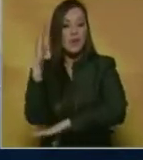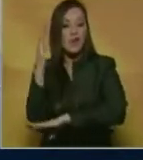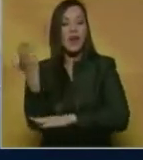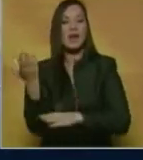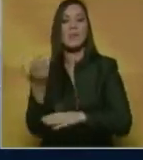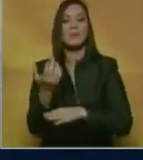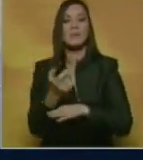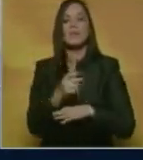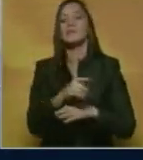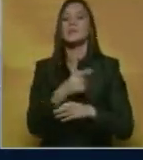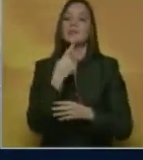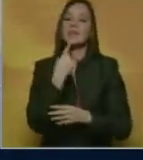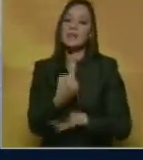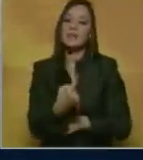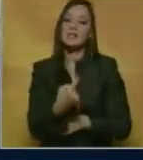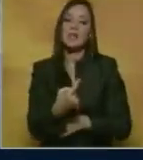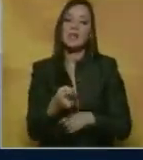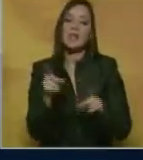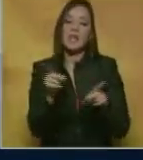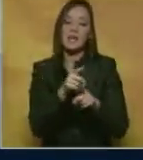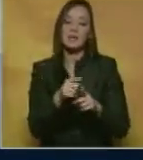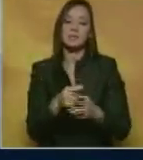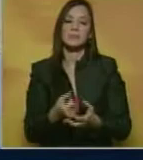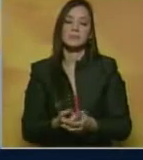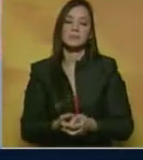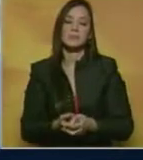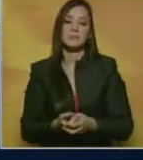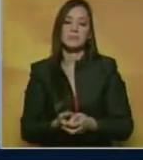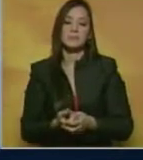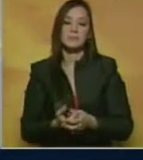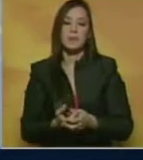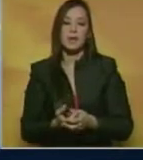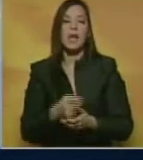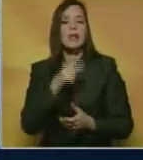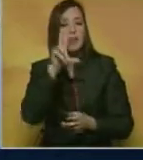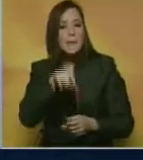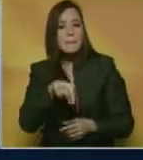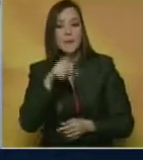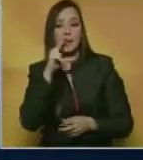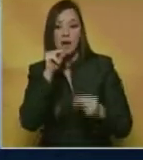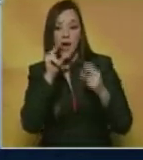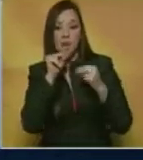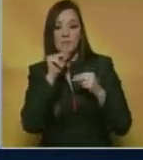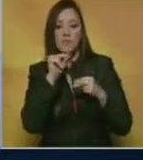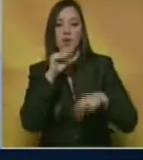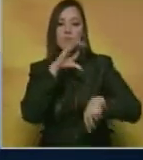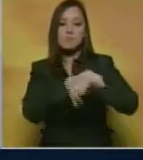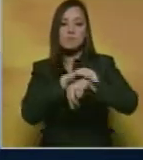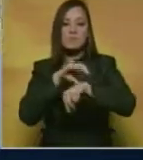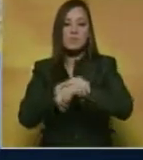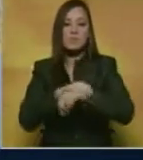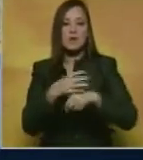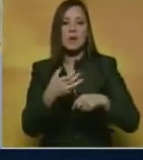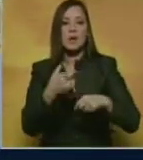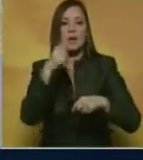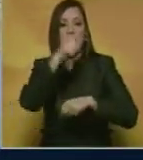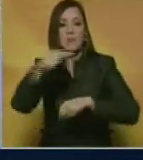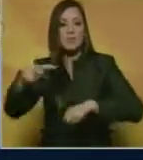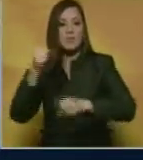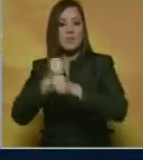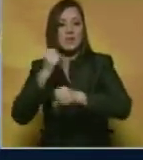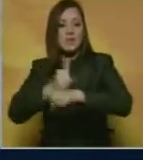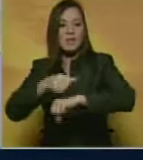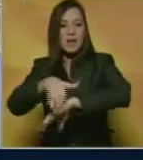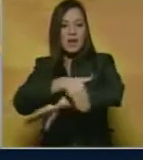el ordenamiento jurídico venezolano. En relación a la detención de los ciudadanos exfuncionarios de la alcaldía de Iribarren en la